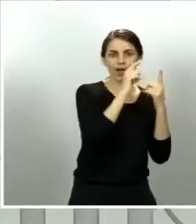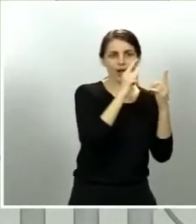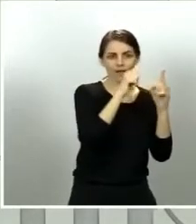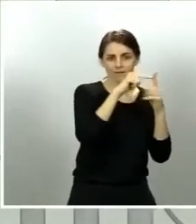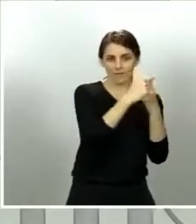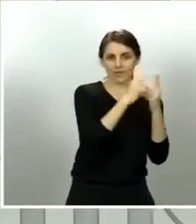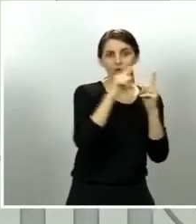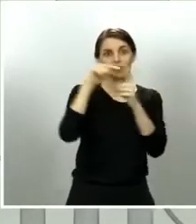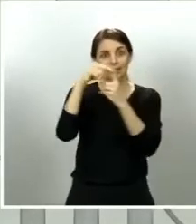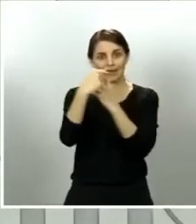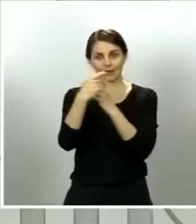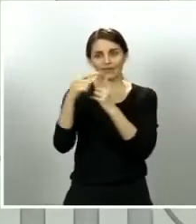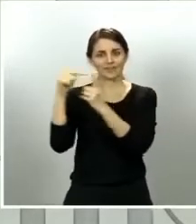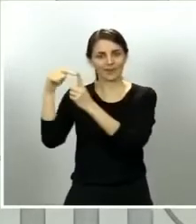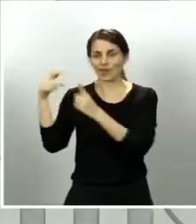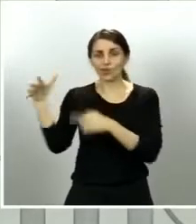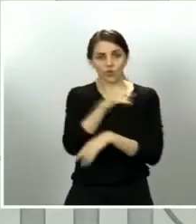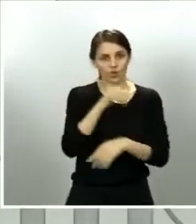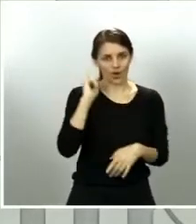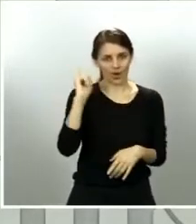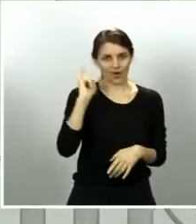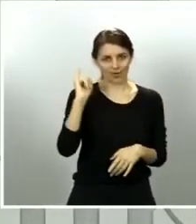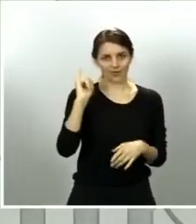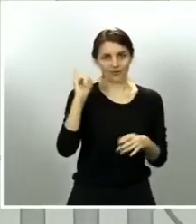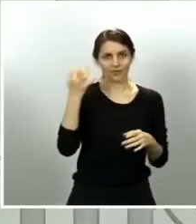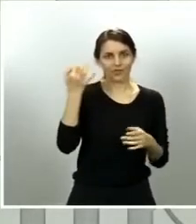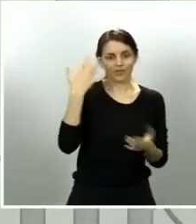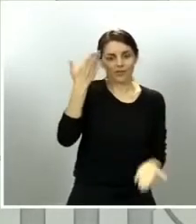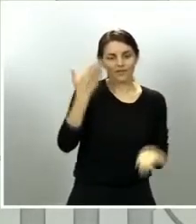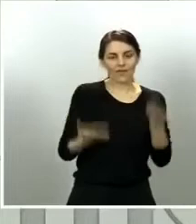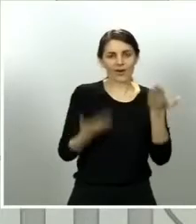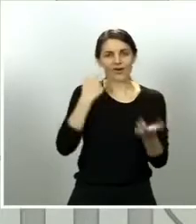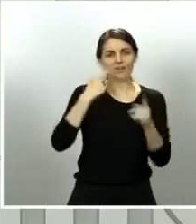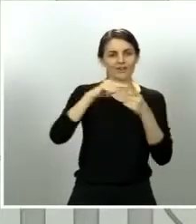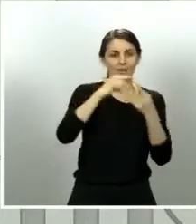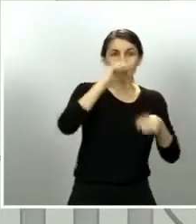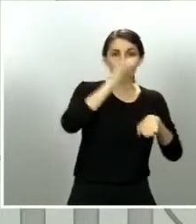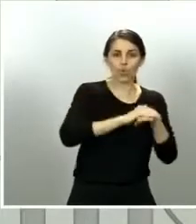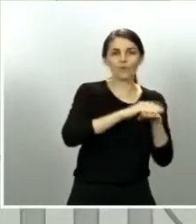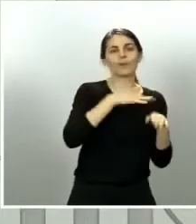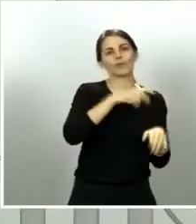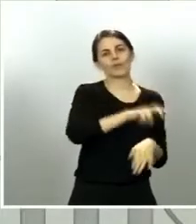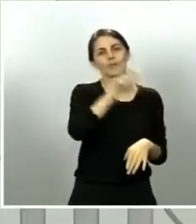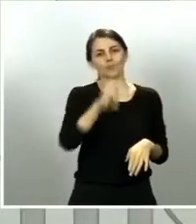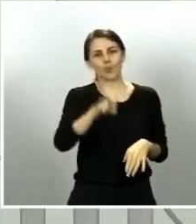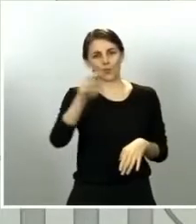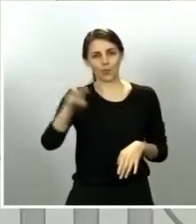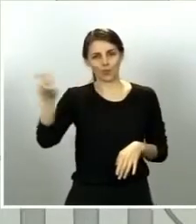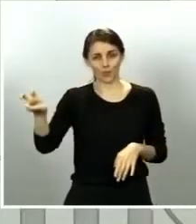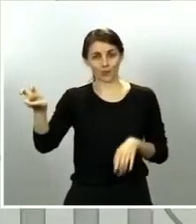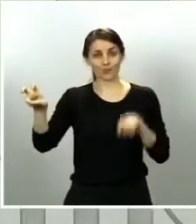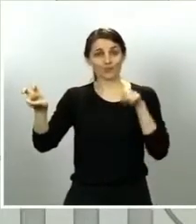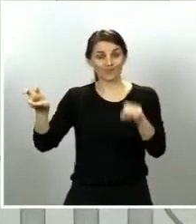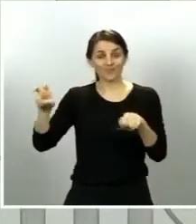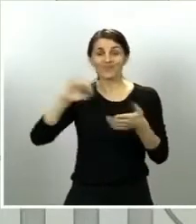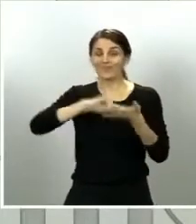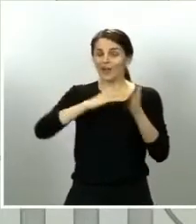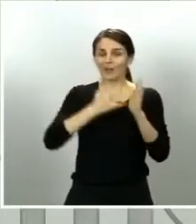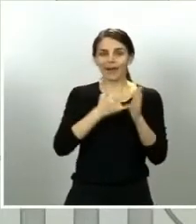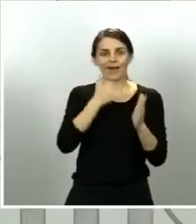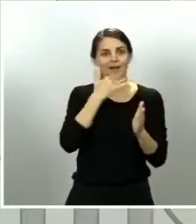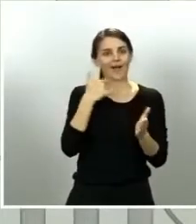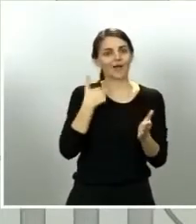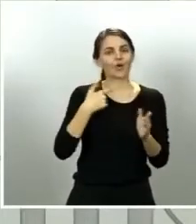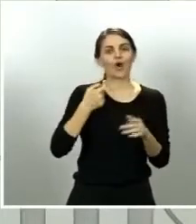es un plan gradual, asimétrico y coordinado, por eso hay unos mecanismos de